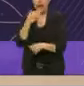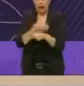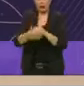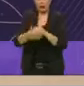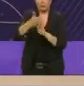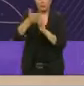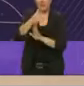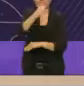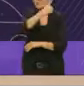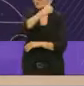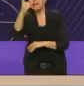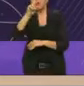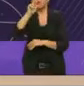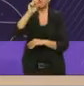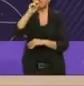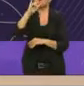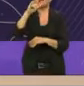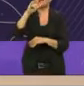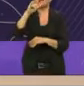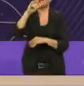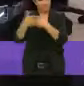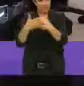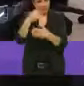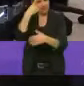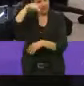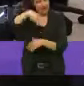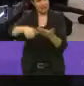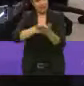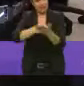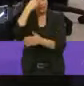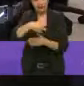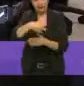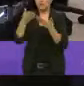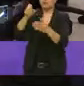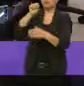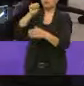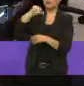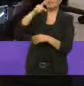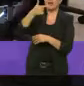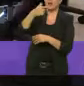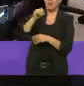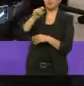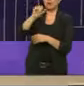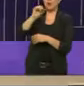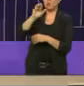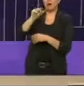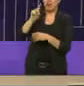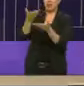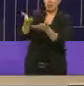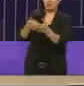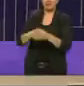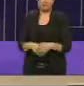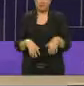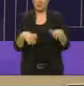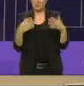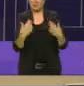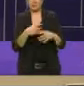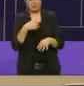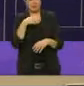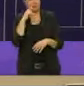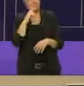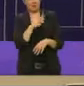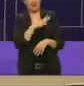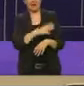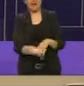gran ciudad de México. Gracias. Candidato Santiago Atahuala. Me parece increíble y es lo que está pasando en las